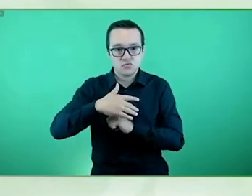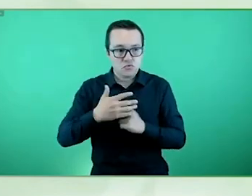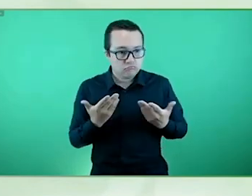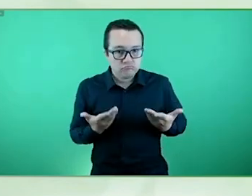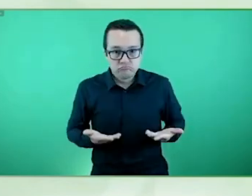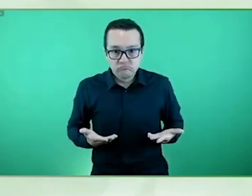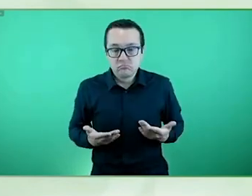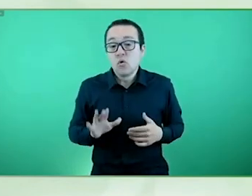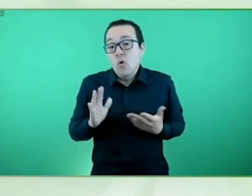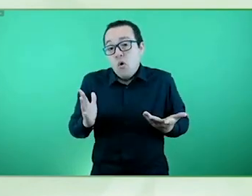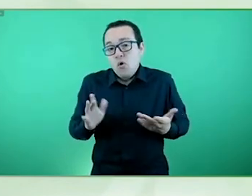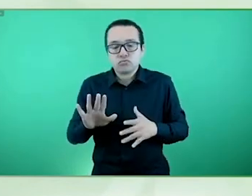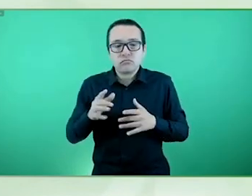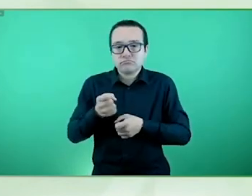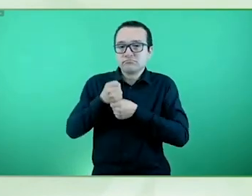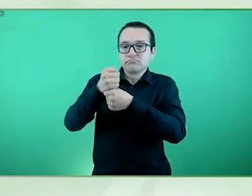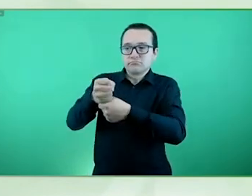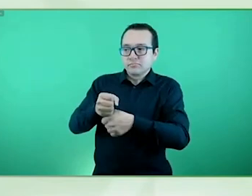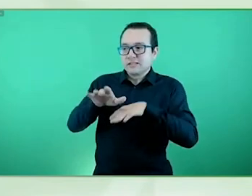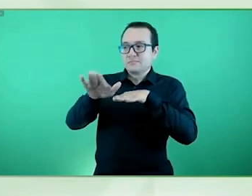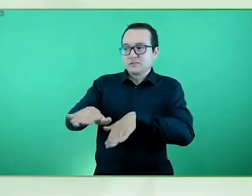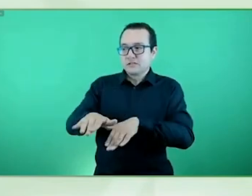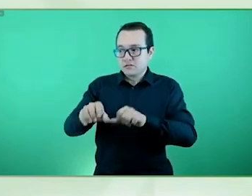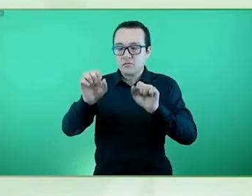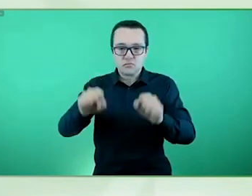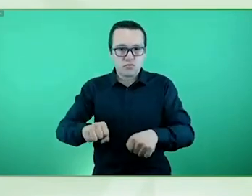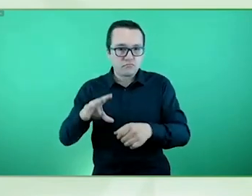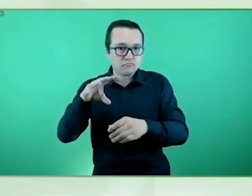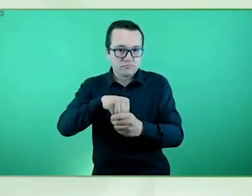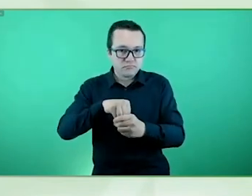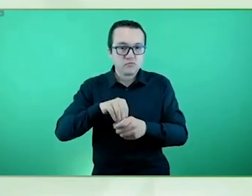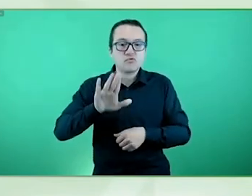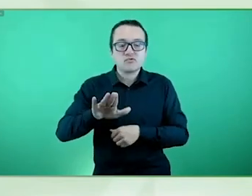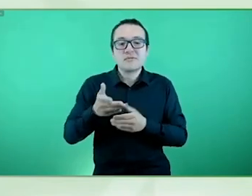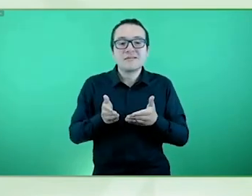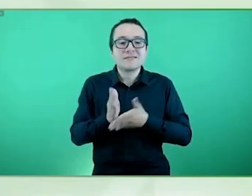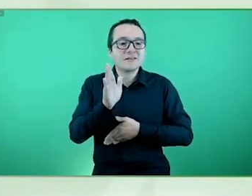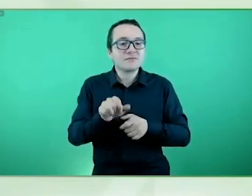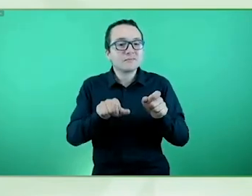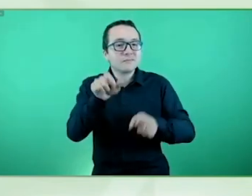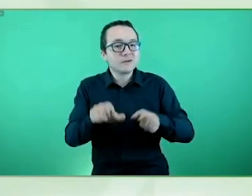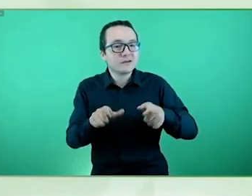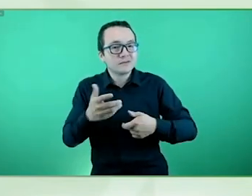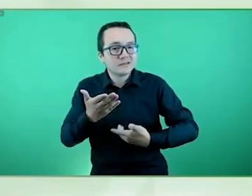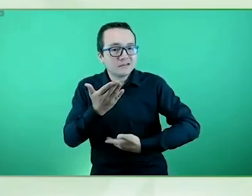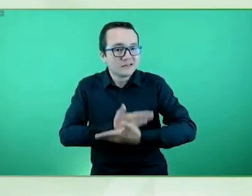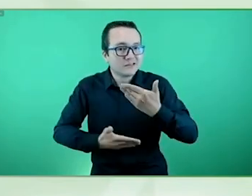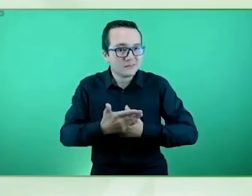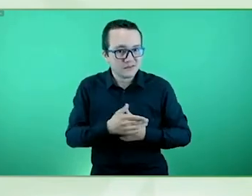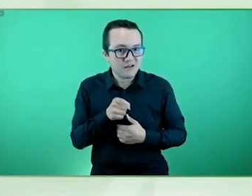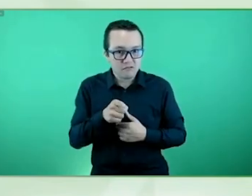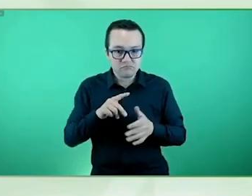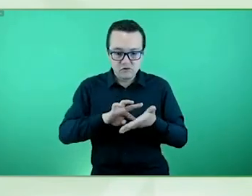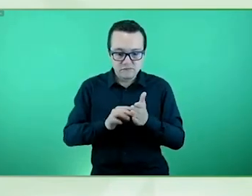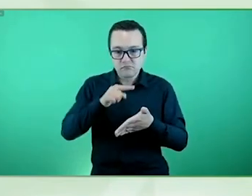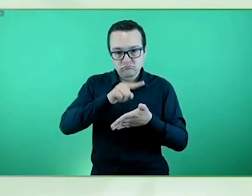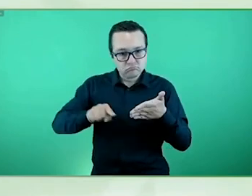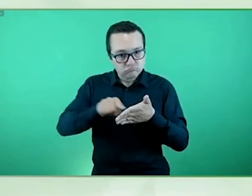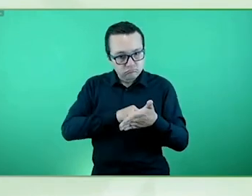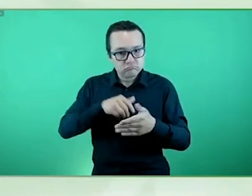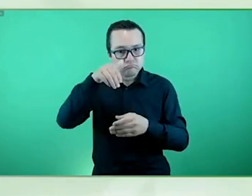directamente elegidos incluyendo el derecho de las personas con discapacidad a votar y también a ser elegidos